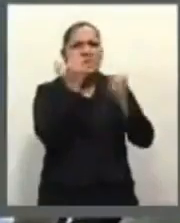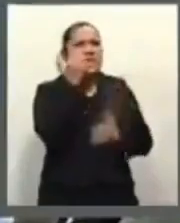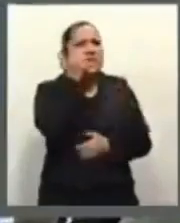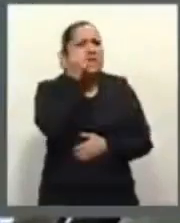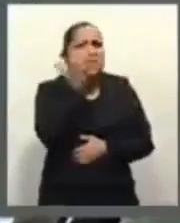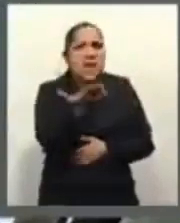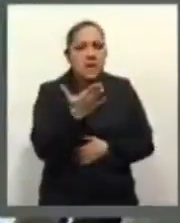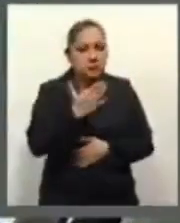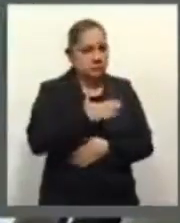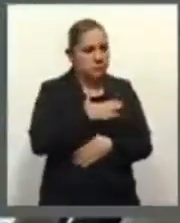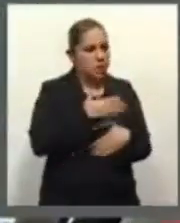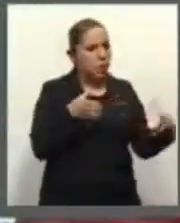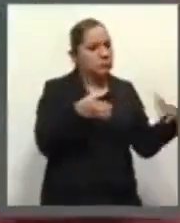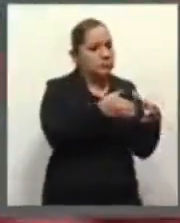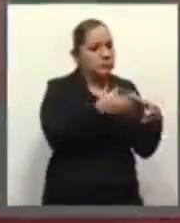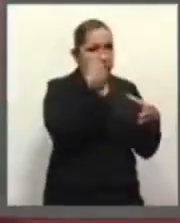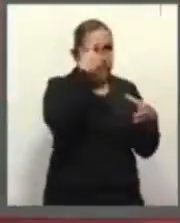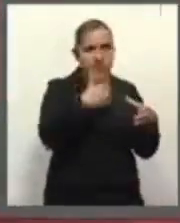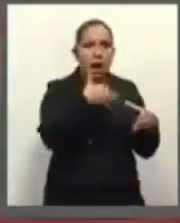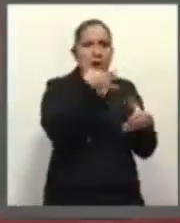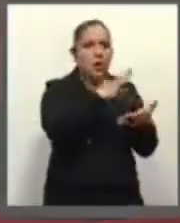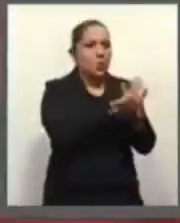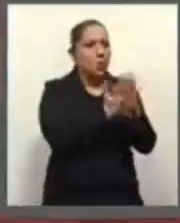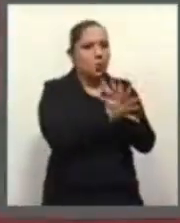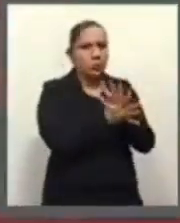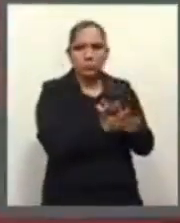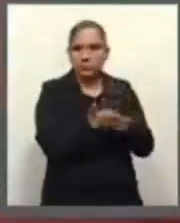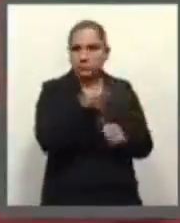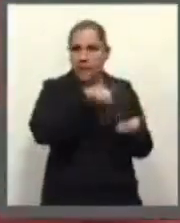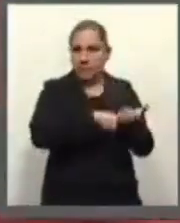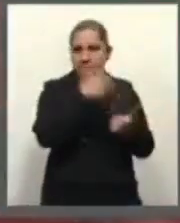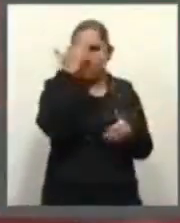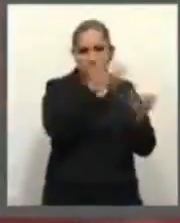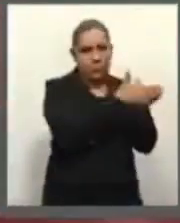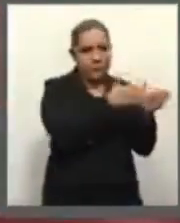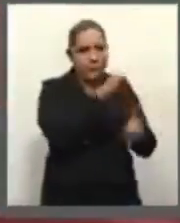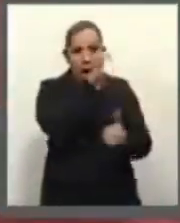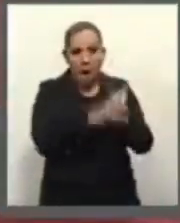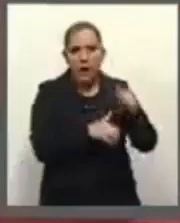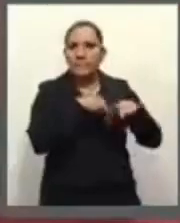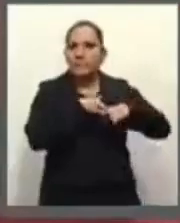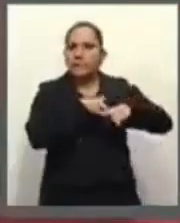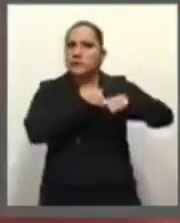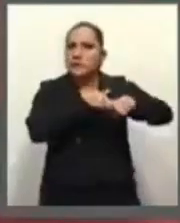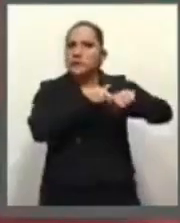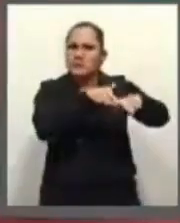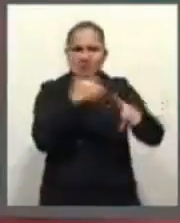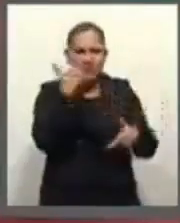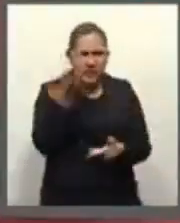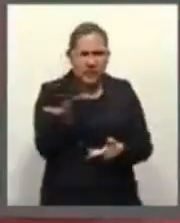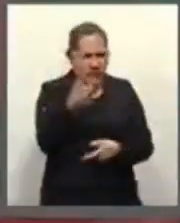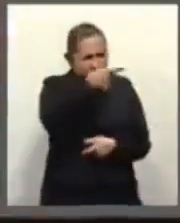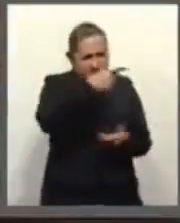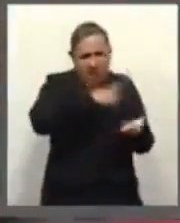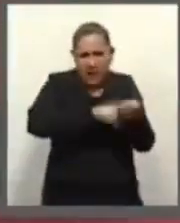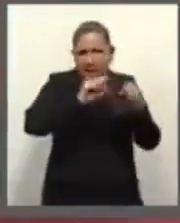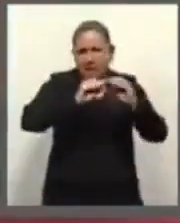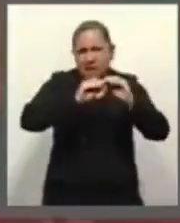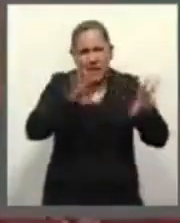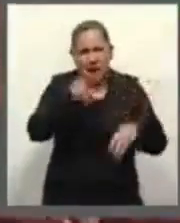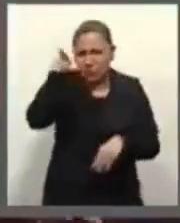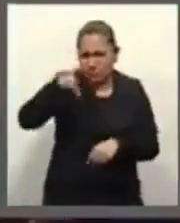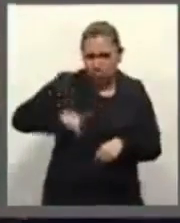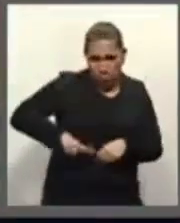la corrupción transeccional. Es evidente que el aeropuerto es un negocio privado del grupo que estaba en el poder y un negocio